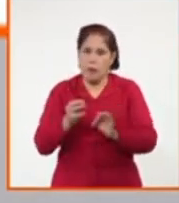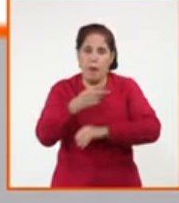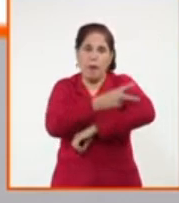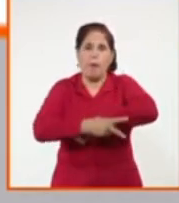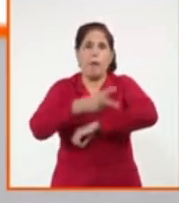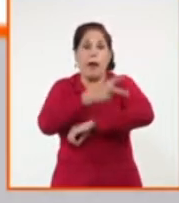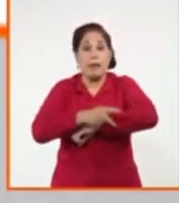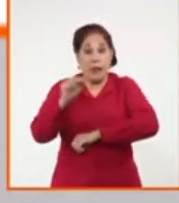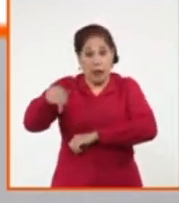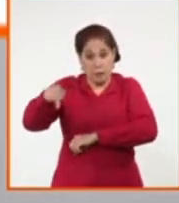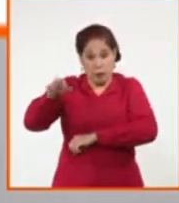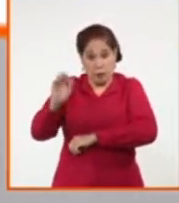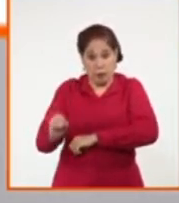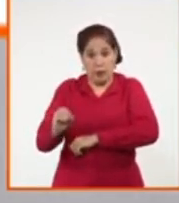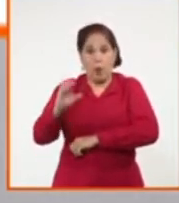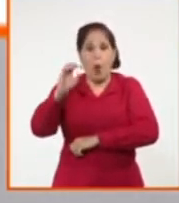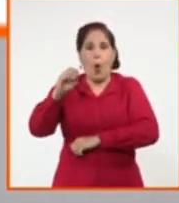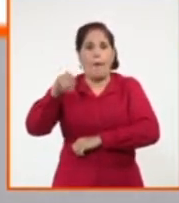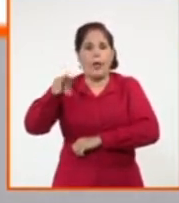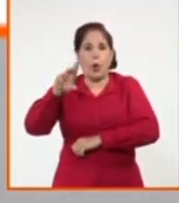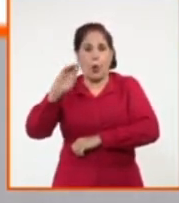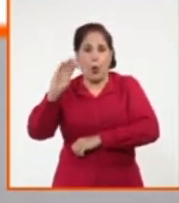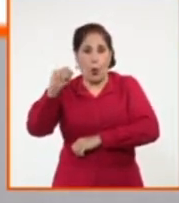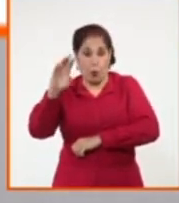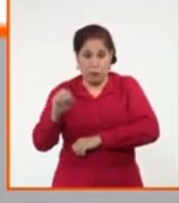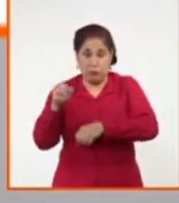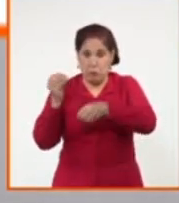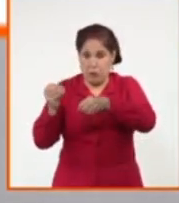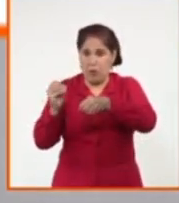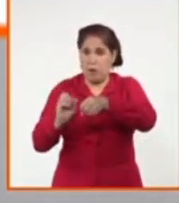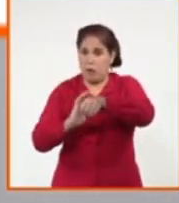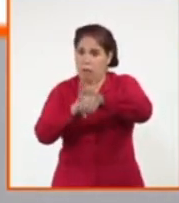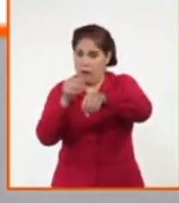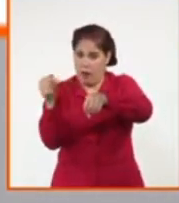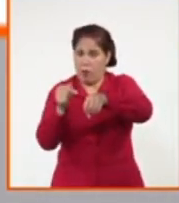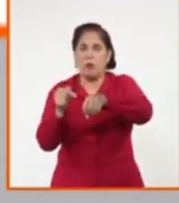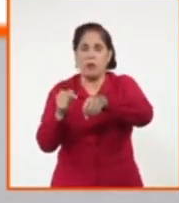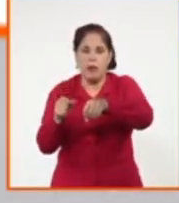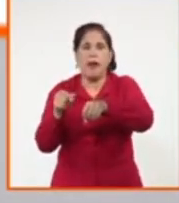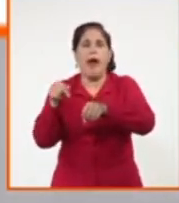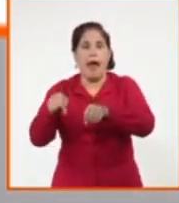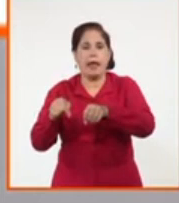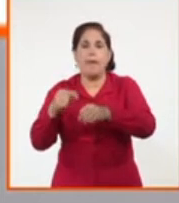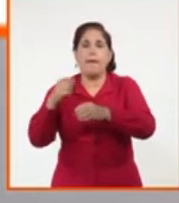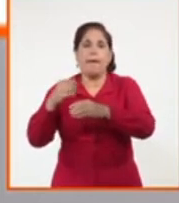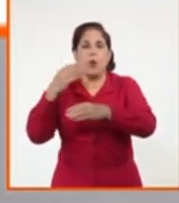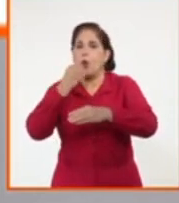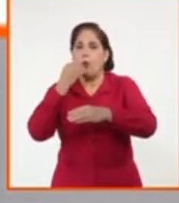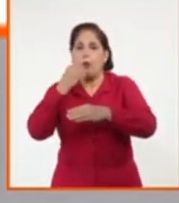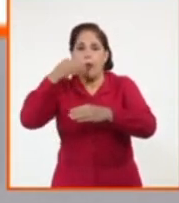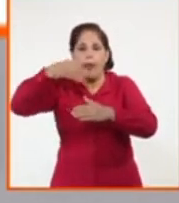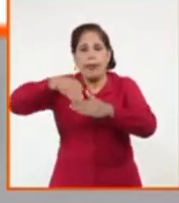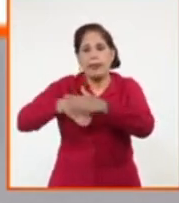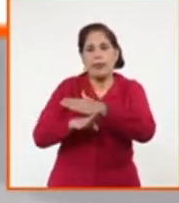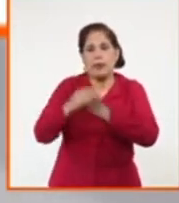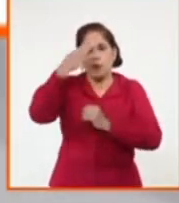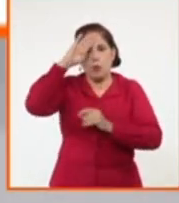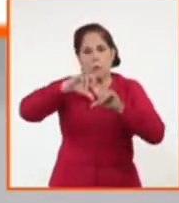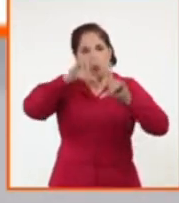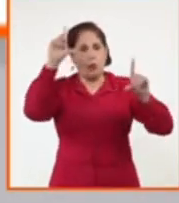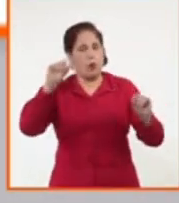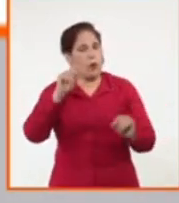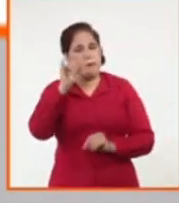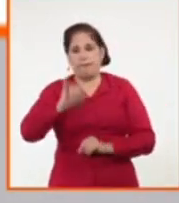los países que hasta ahora, bien identificados desde un inicio, digo así porque posteriormente se ha ido